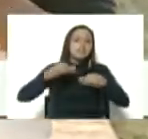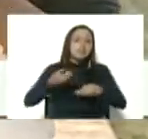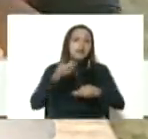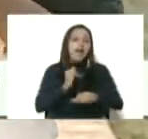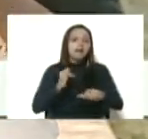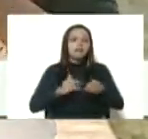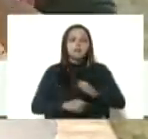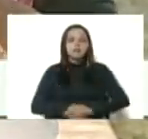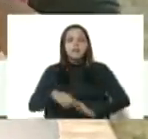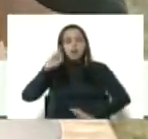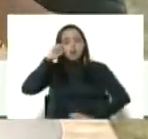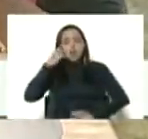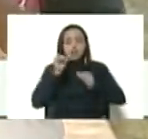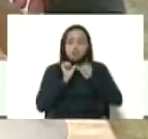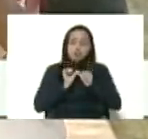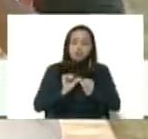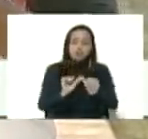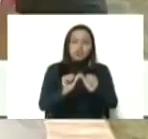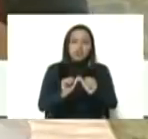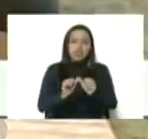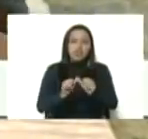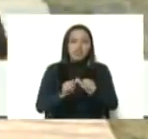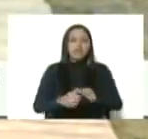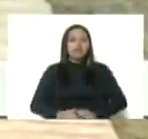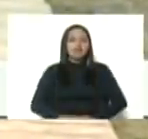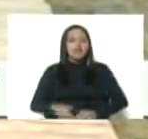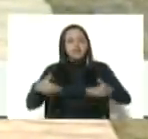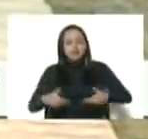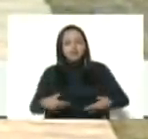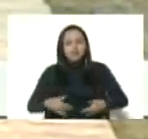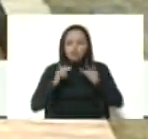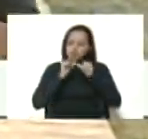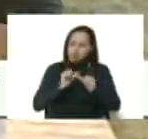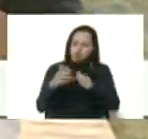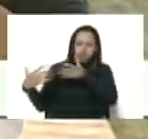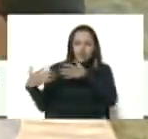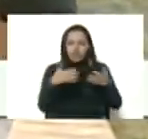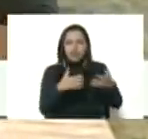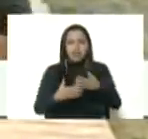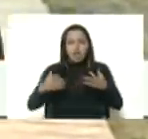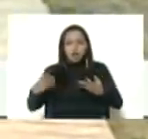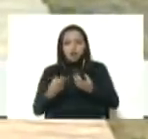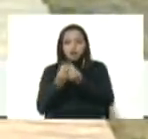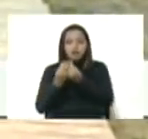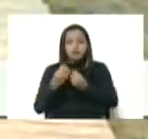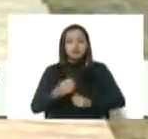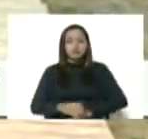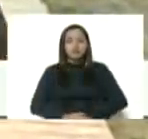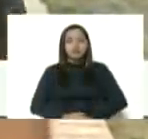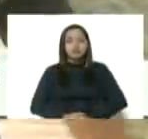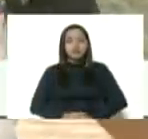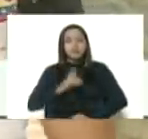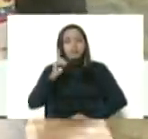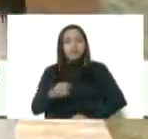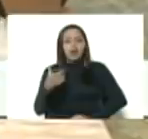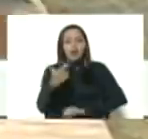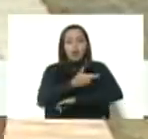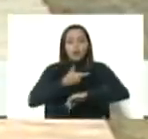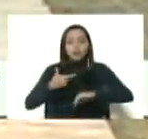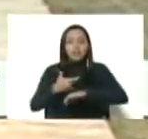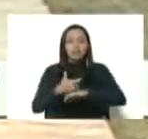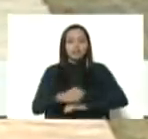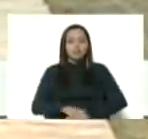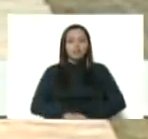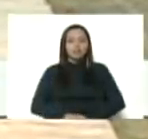tener presente y vamos a seguir en la lucha y en la batalla con él y con nuestro gobernador García Carneiro. Bienvenida,